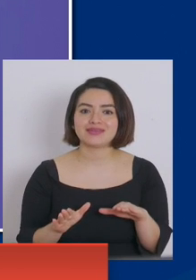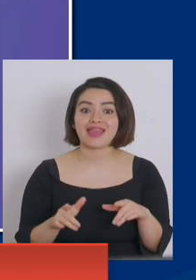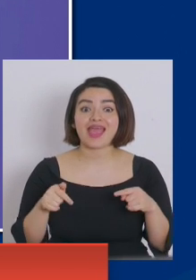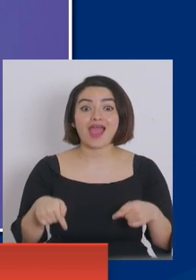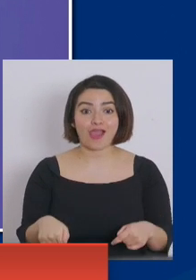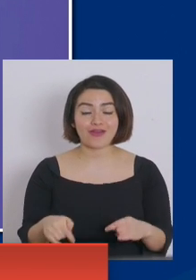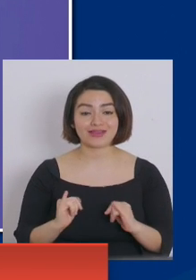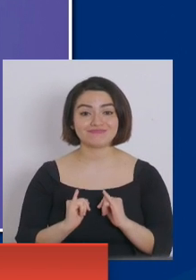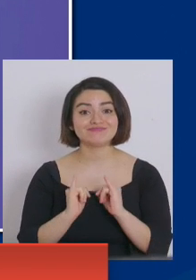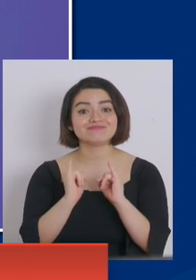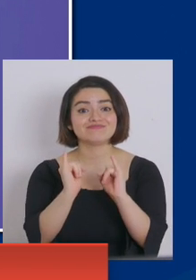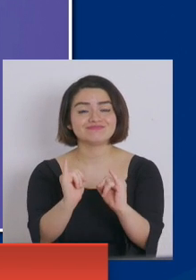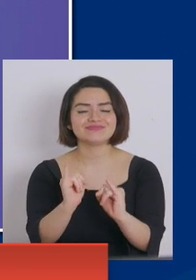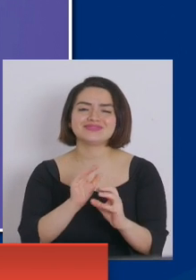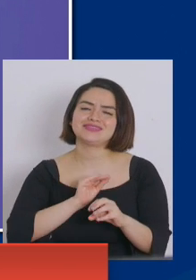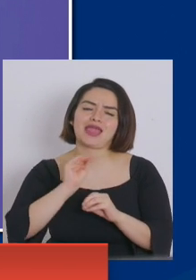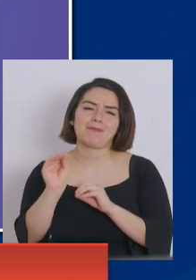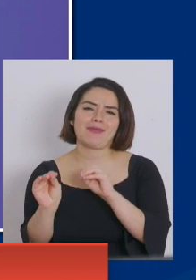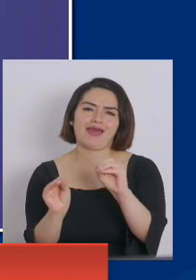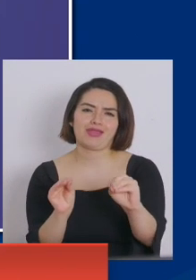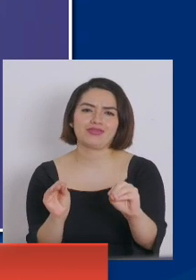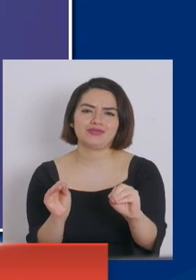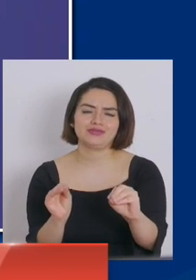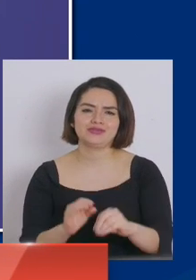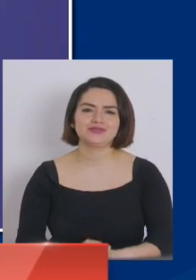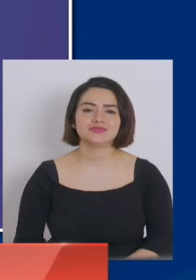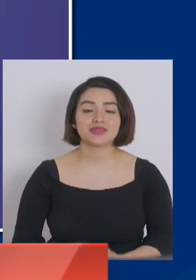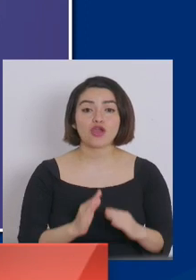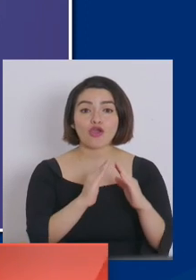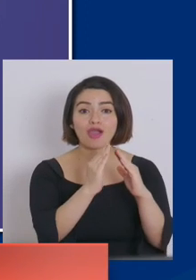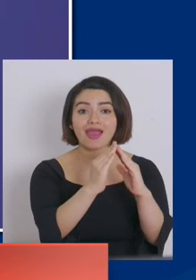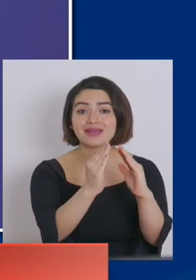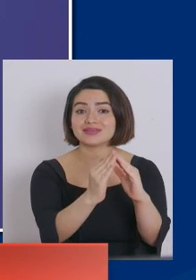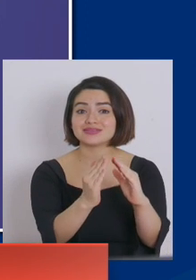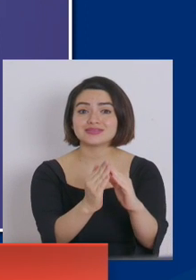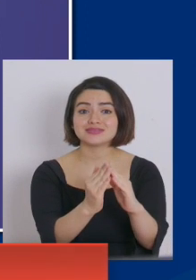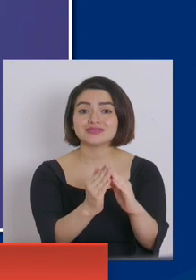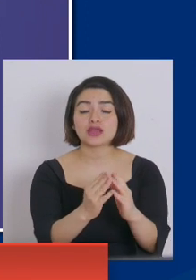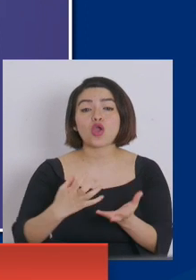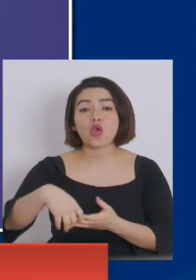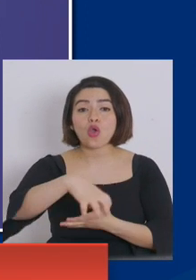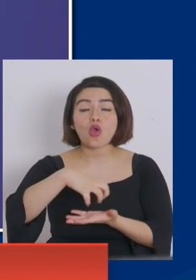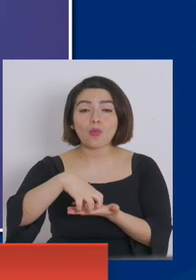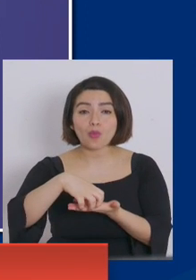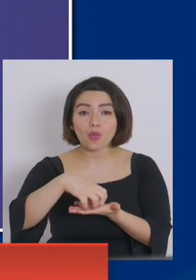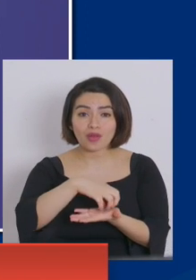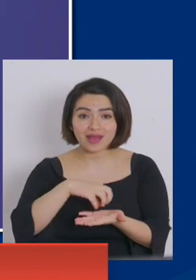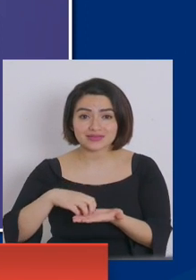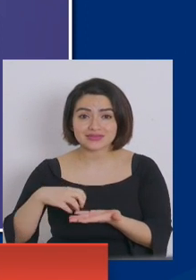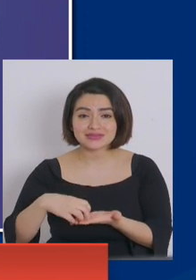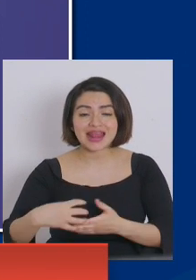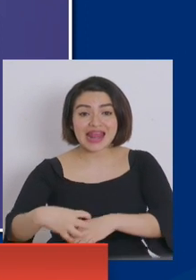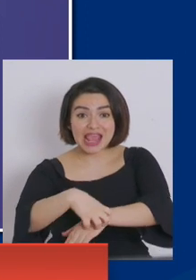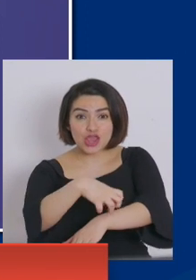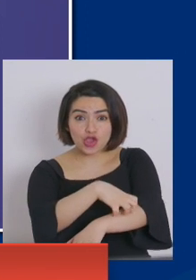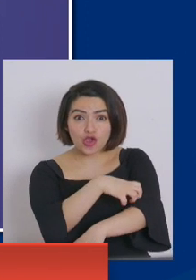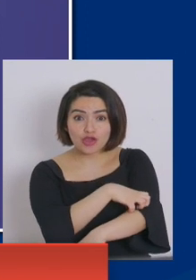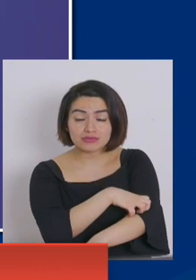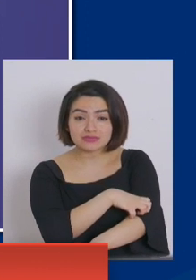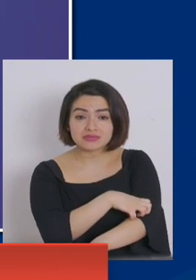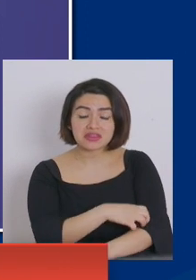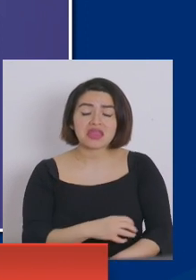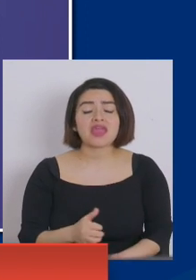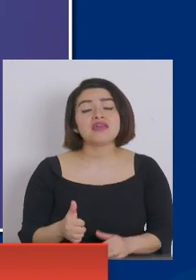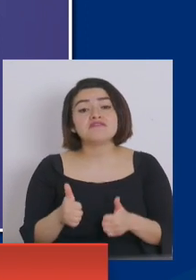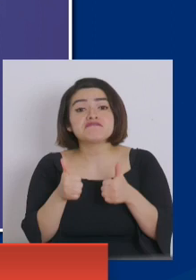este espacio para hacer un llamado en aquellos hogares, en aquellas comunas, en aquellas regiones donde, si bien